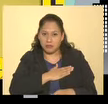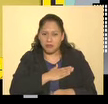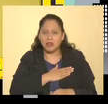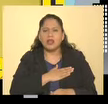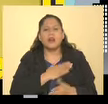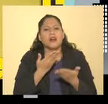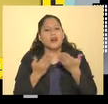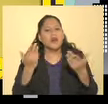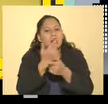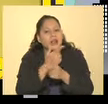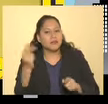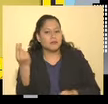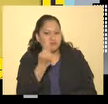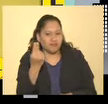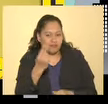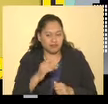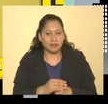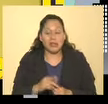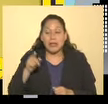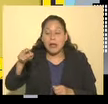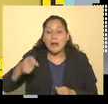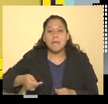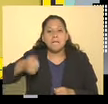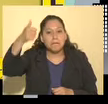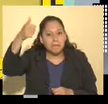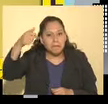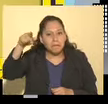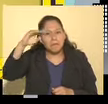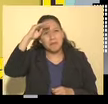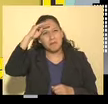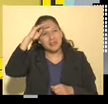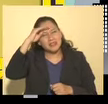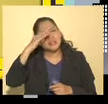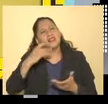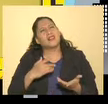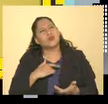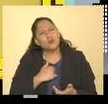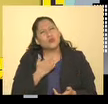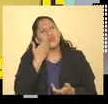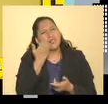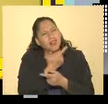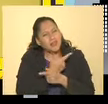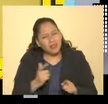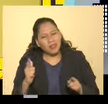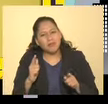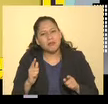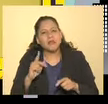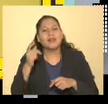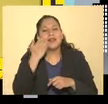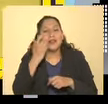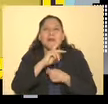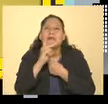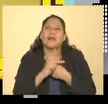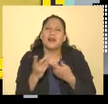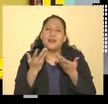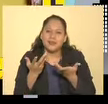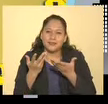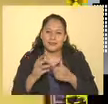independiente. Era de los primeros que pensaban en esa idea de un país independiente.